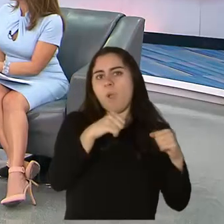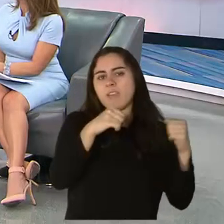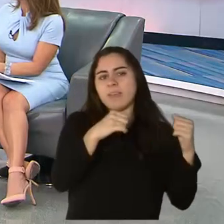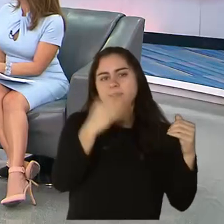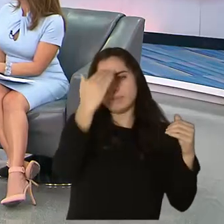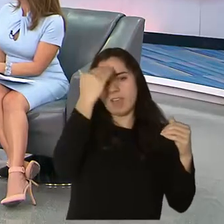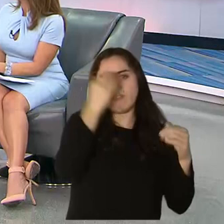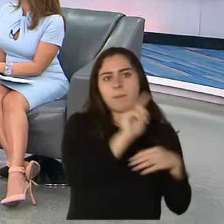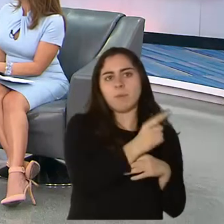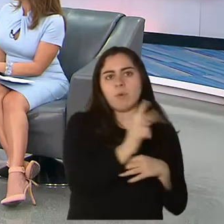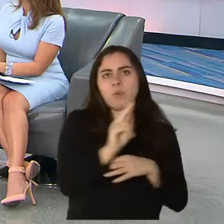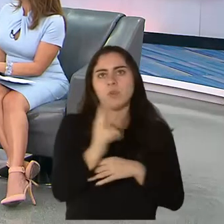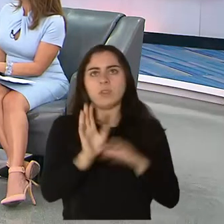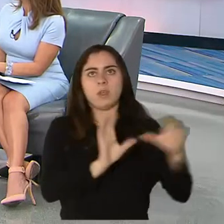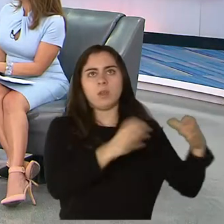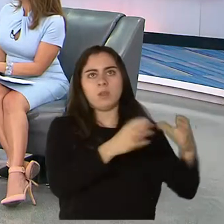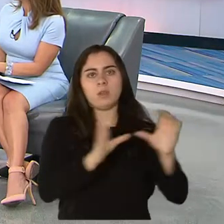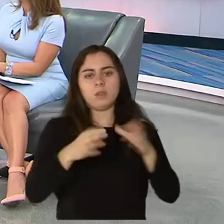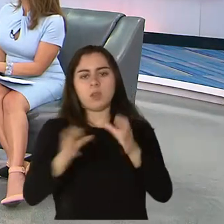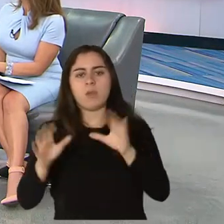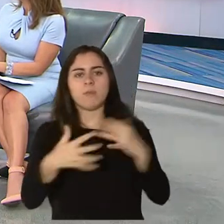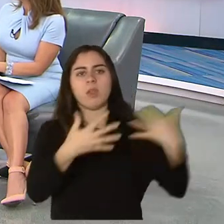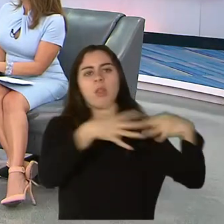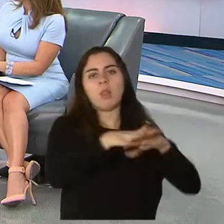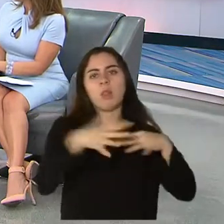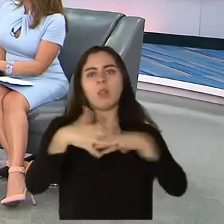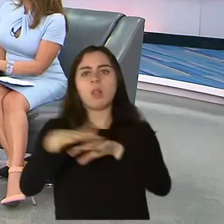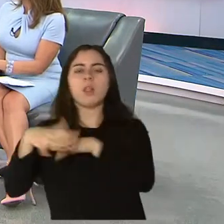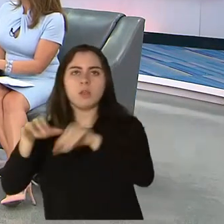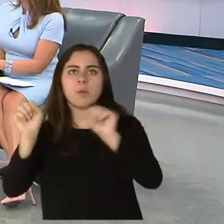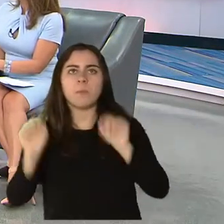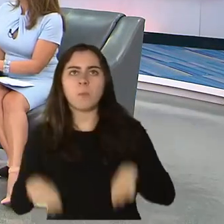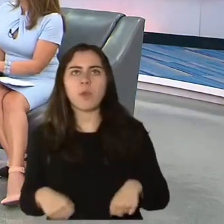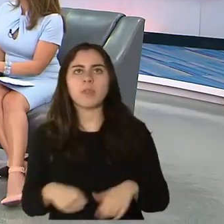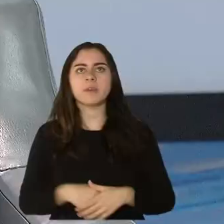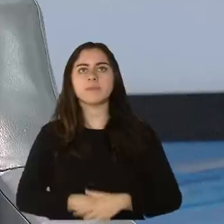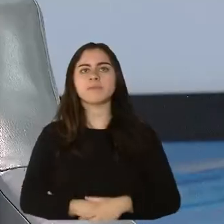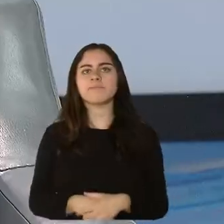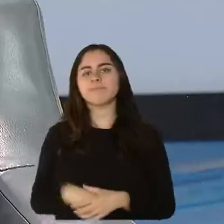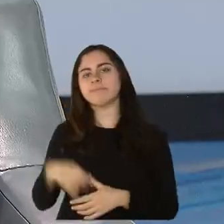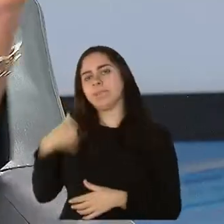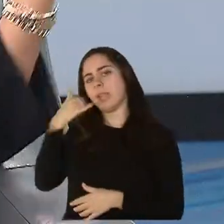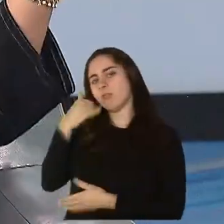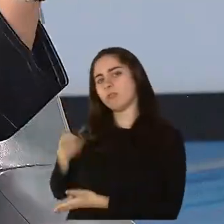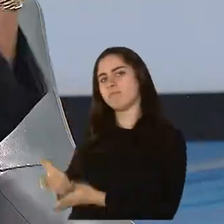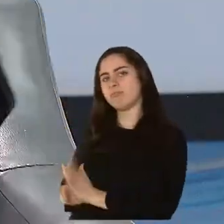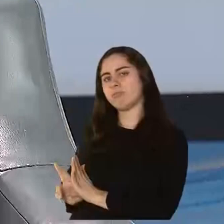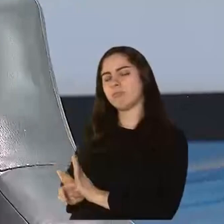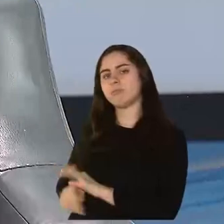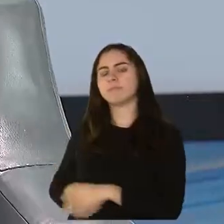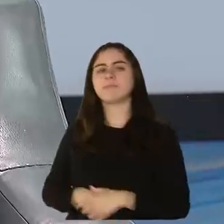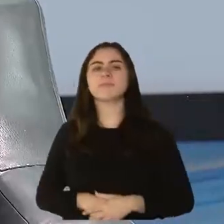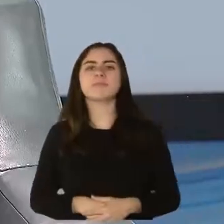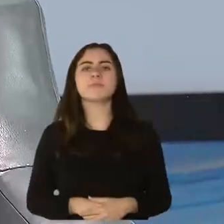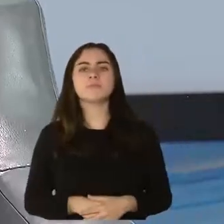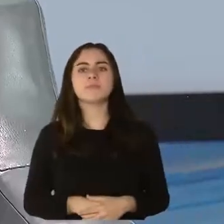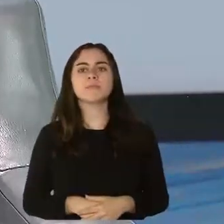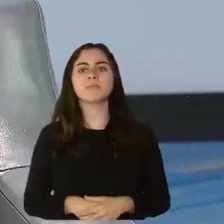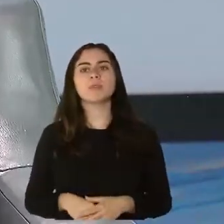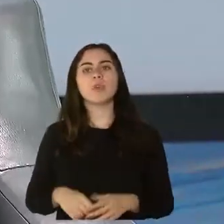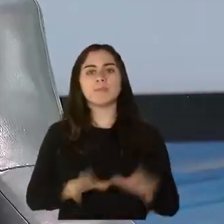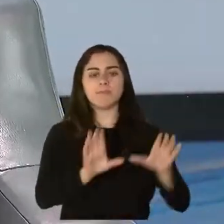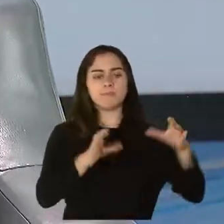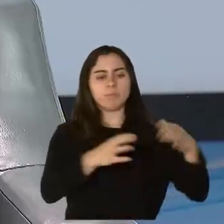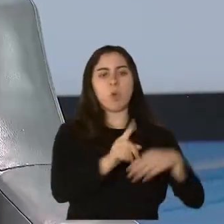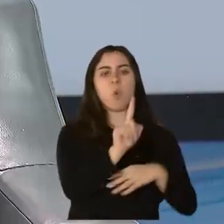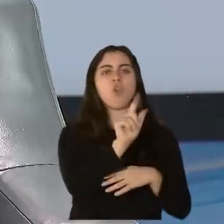de ambas fases. Así que, culminamos fase 1A. Fase